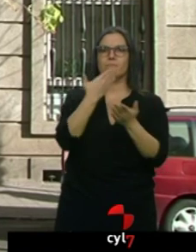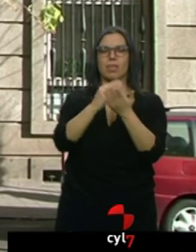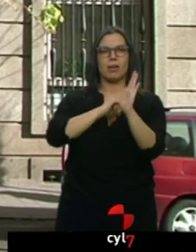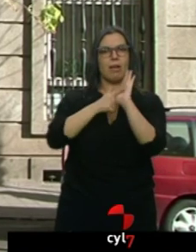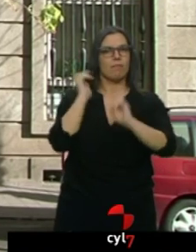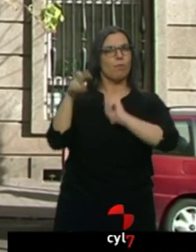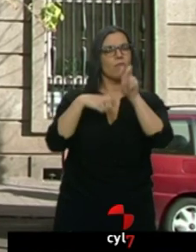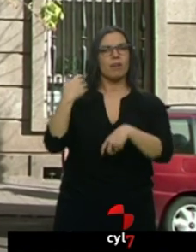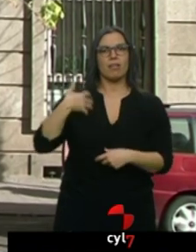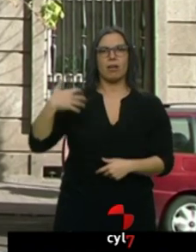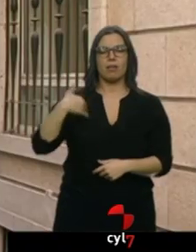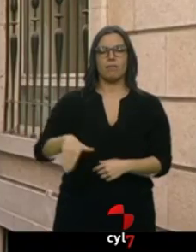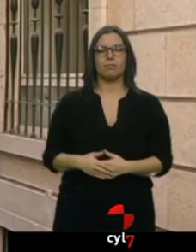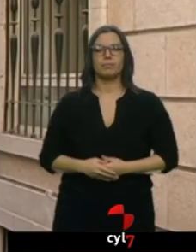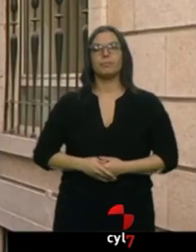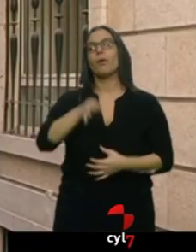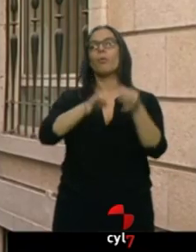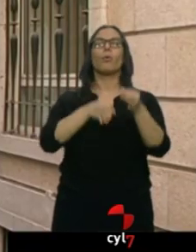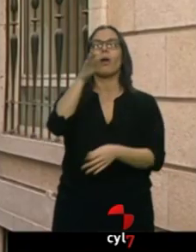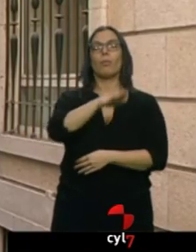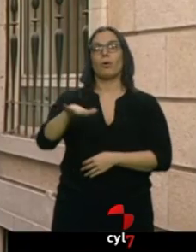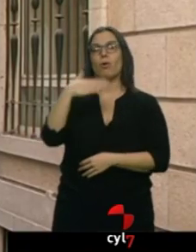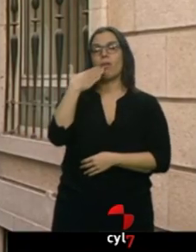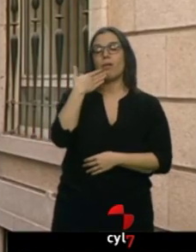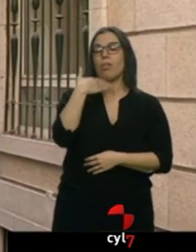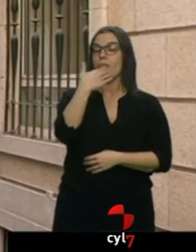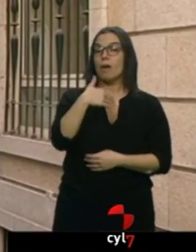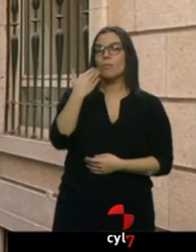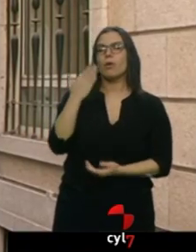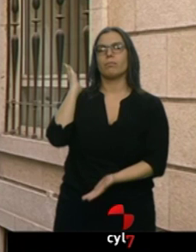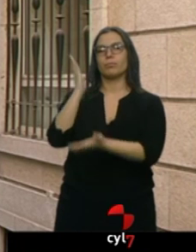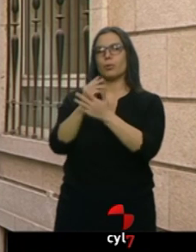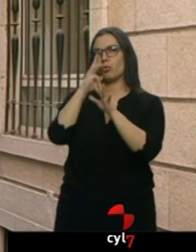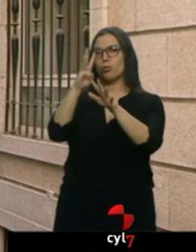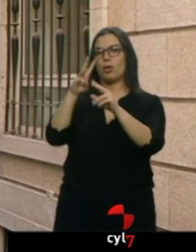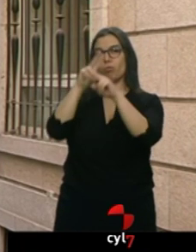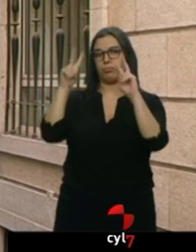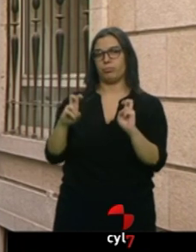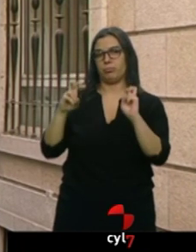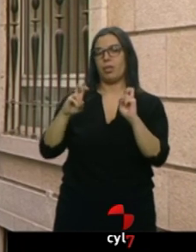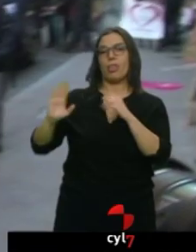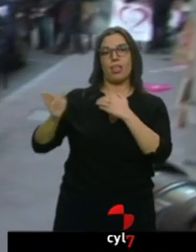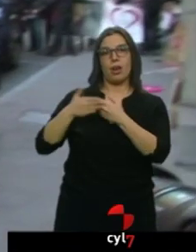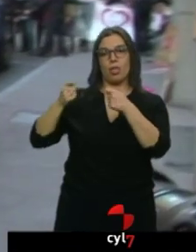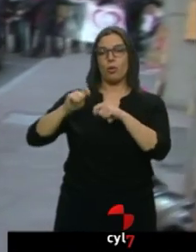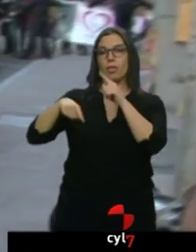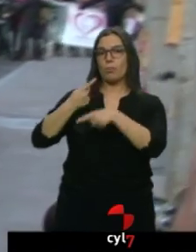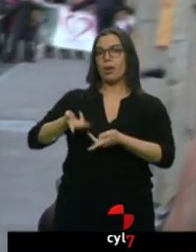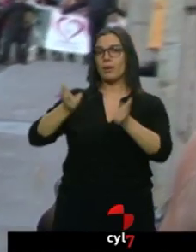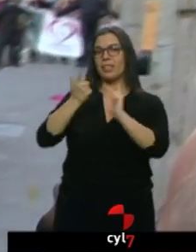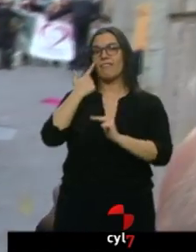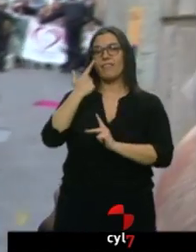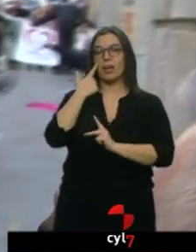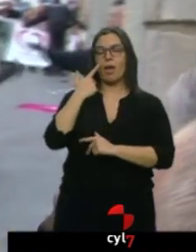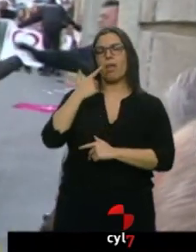El juzgado de menores de Zamora ha impuesto una medida de 8 años de internamiento en régimen cerrado y 5 más de libertad vigilada al